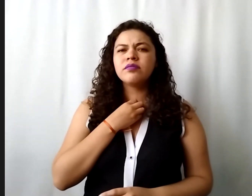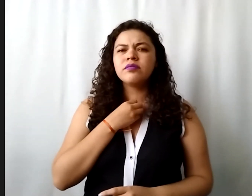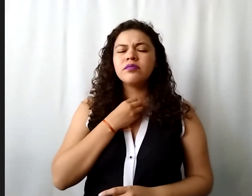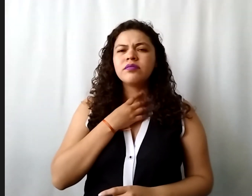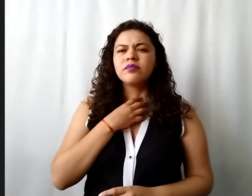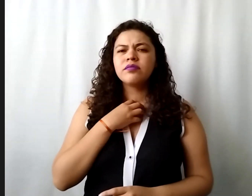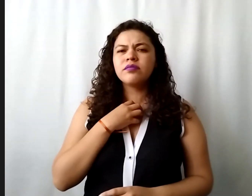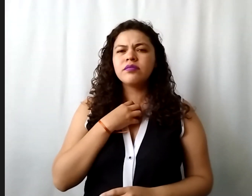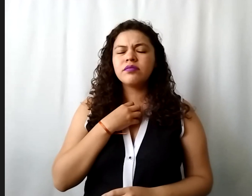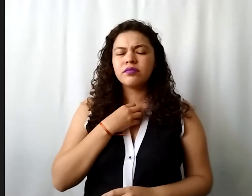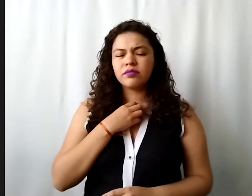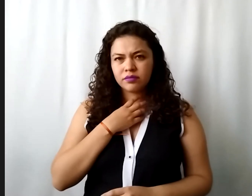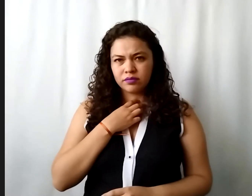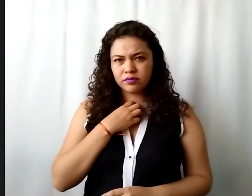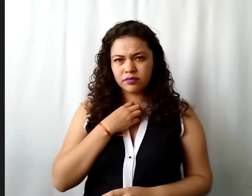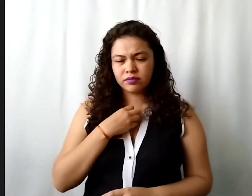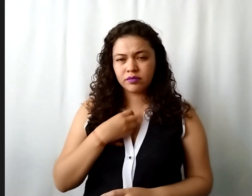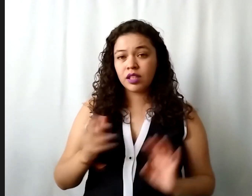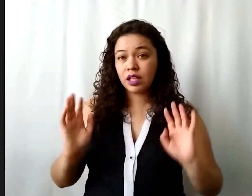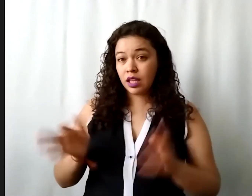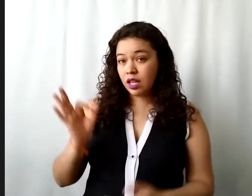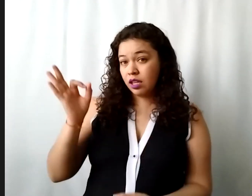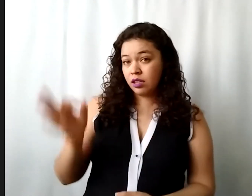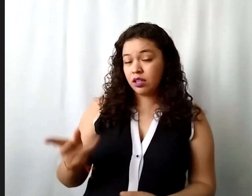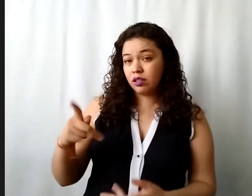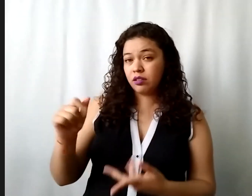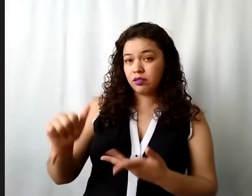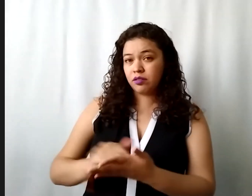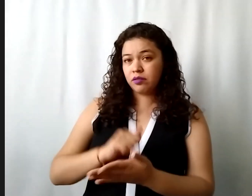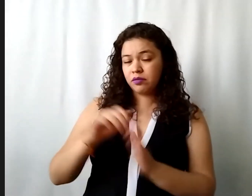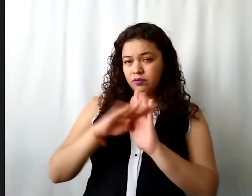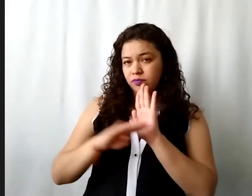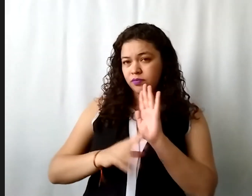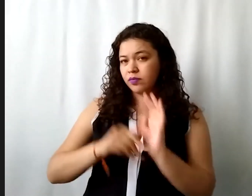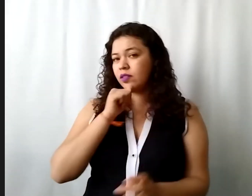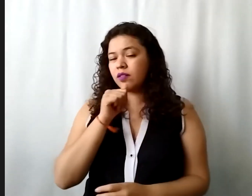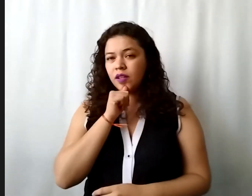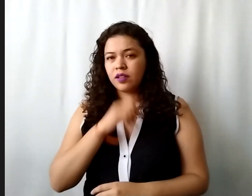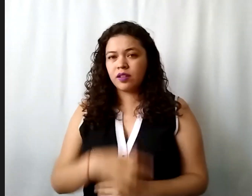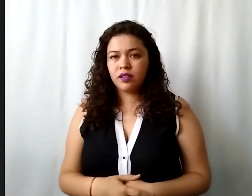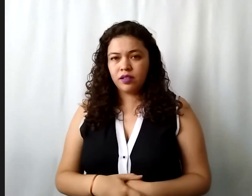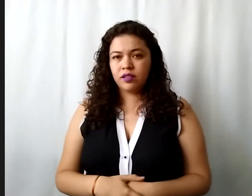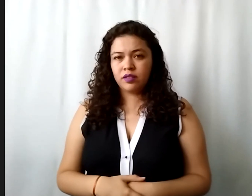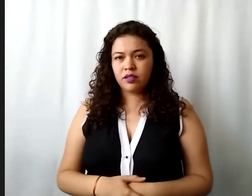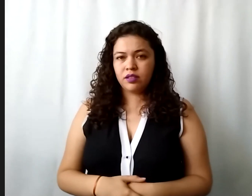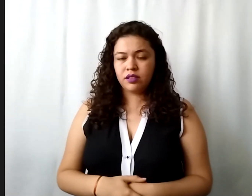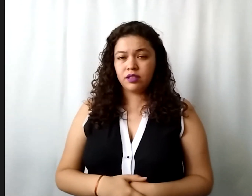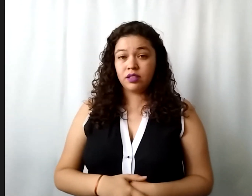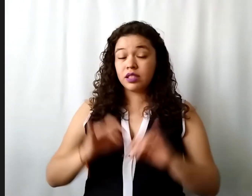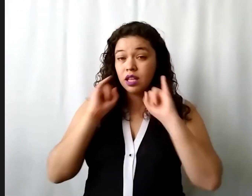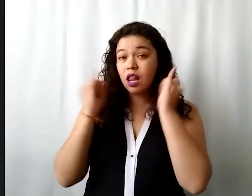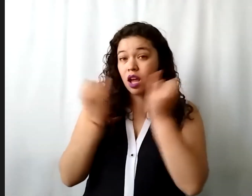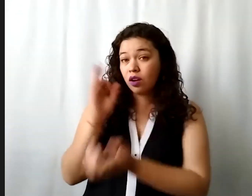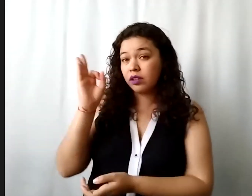o sea ya se autorizó pero no se ha protocolizado si tenemos ya la autorización de la Junta